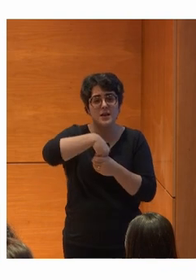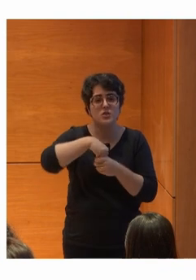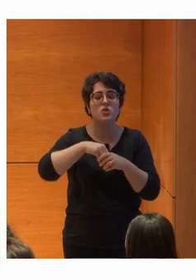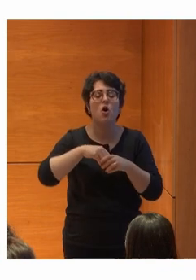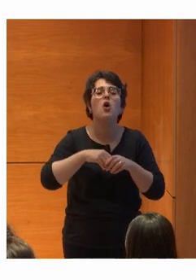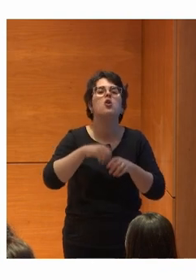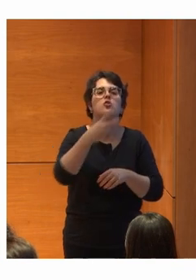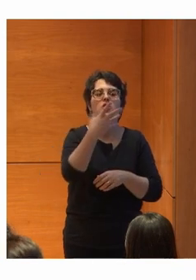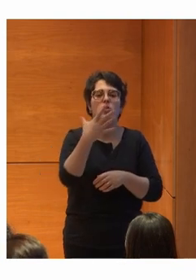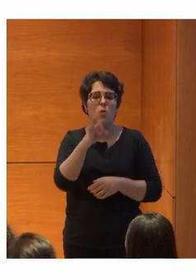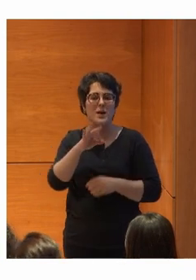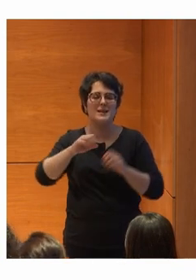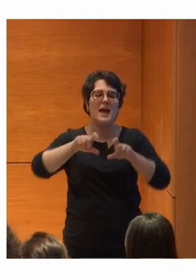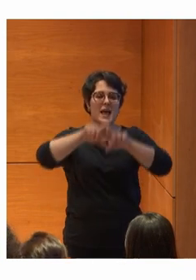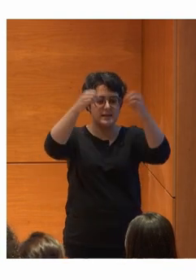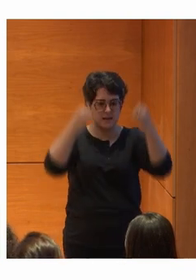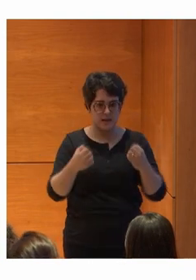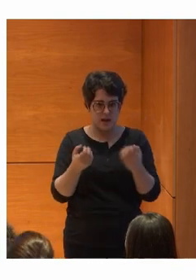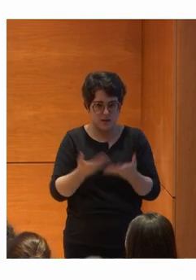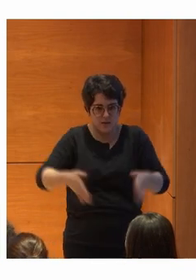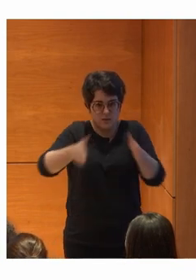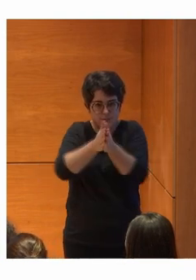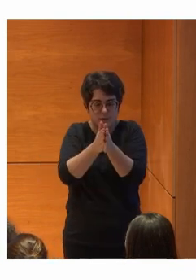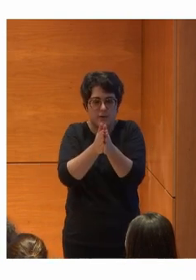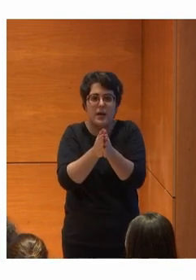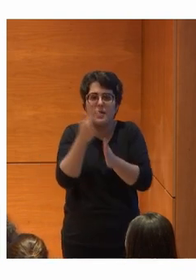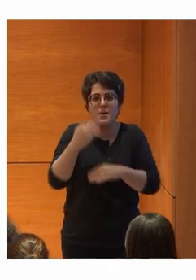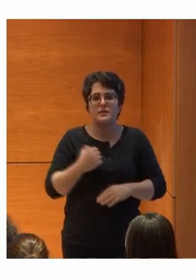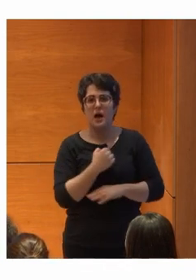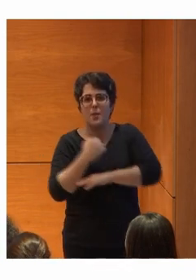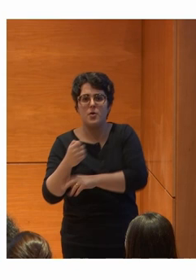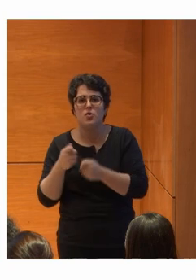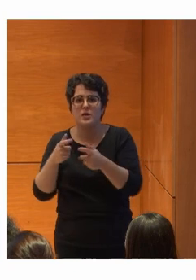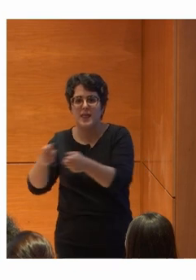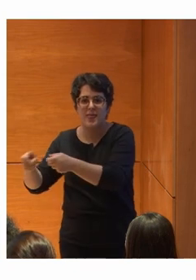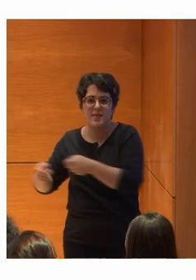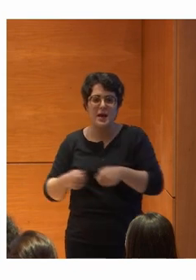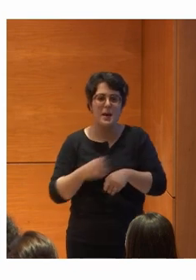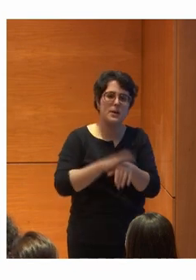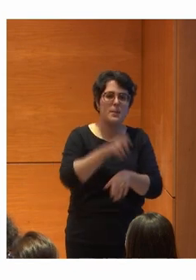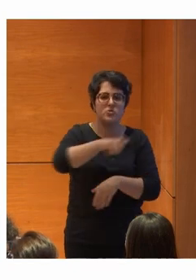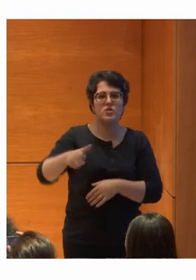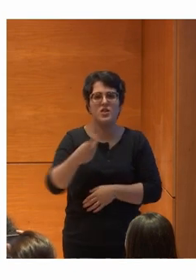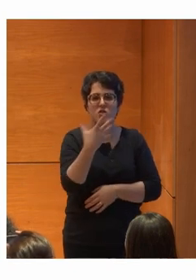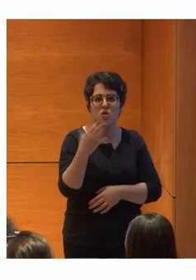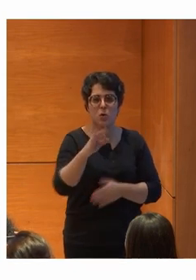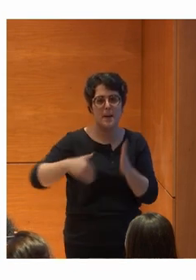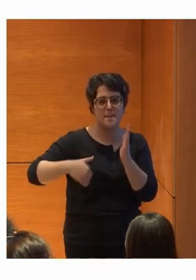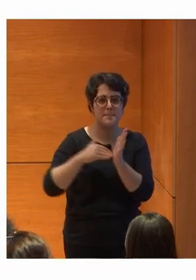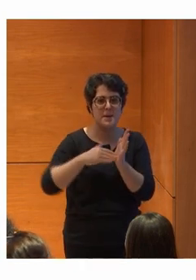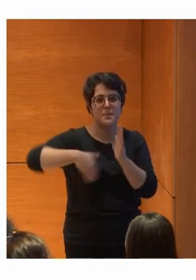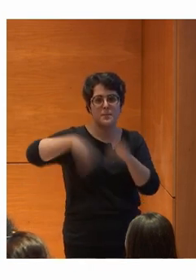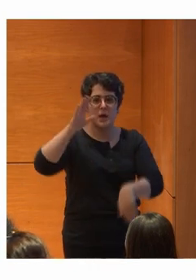entidades Atiende O presta apoyos A más de 150.000 personas A